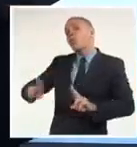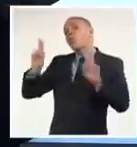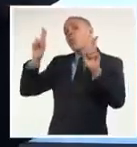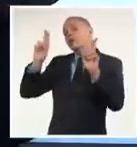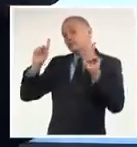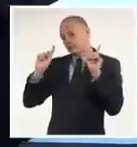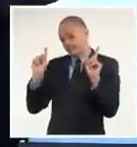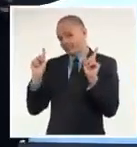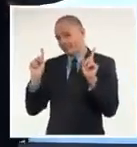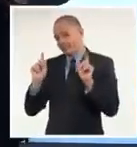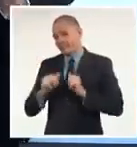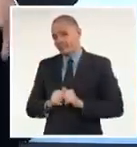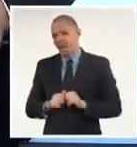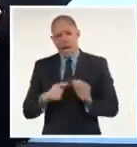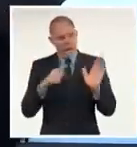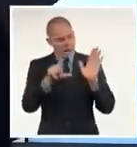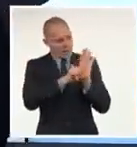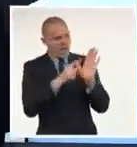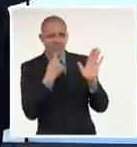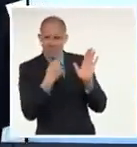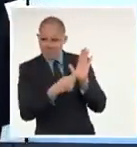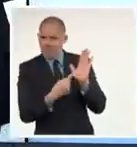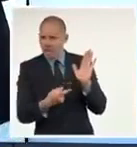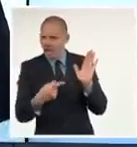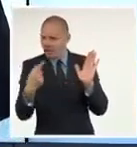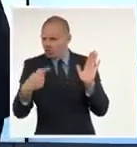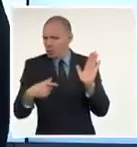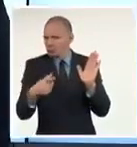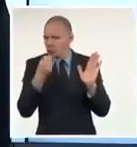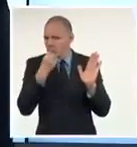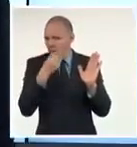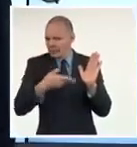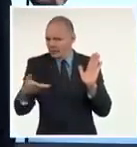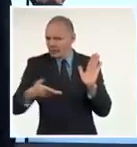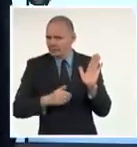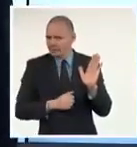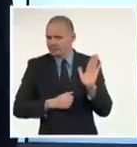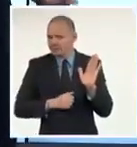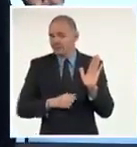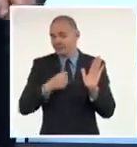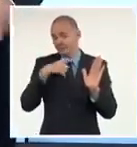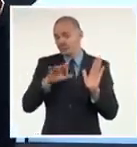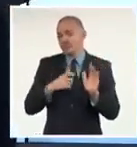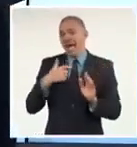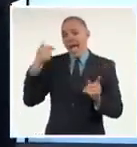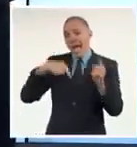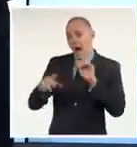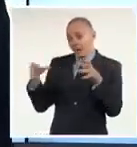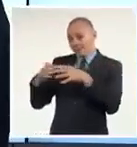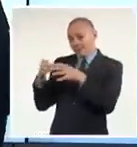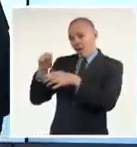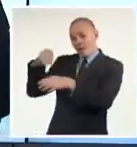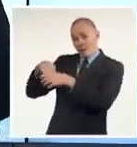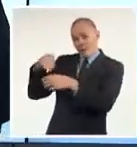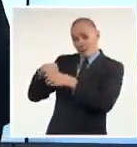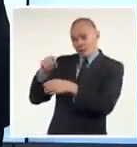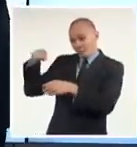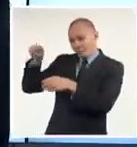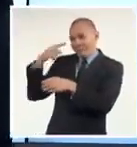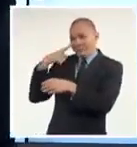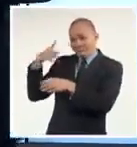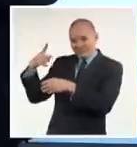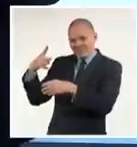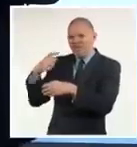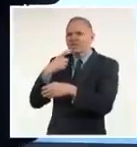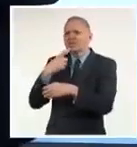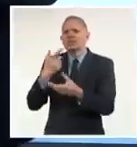ese cambio de acreedor? En el proceso de cesión de estas deudas a la entidad que hoy, al ente que hoy demanda a Cuba, se produjeron